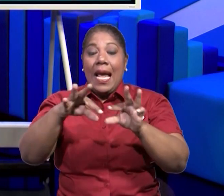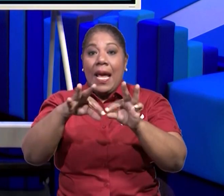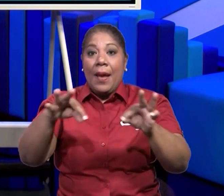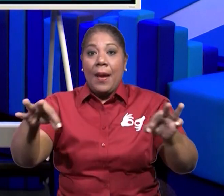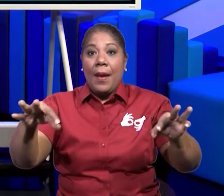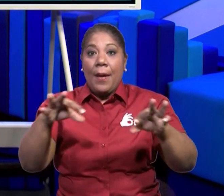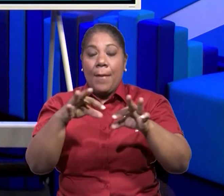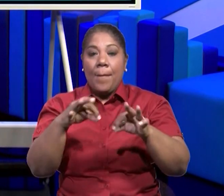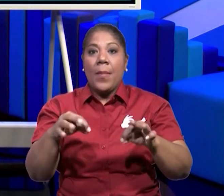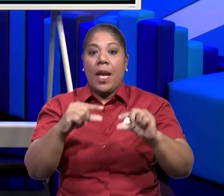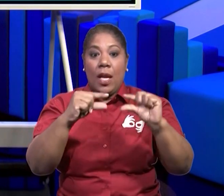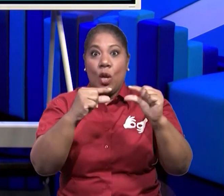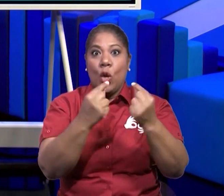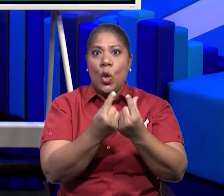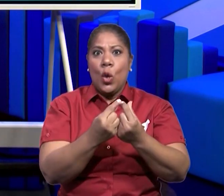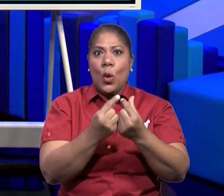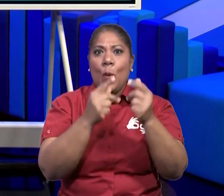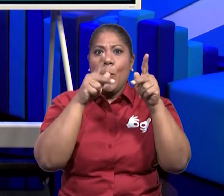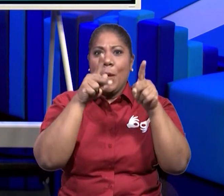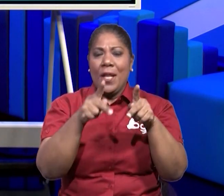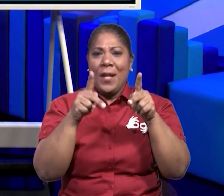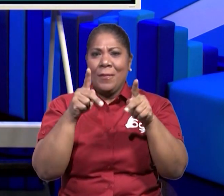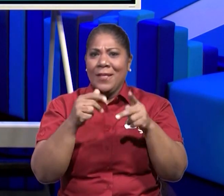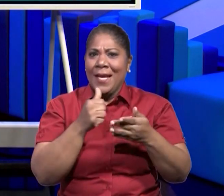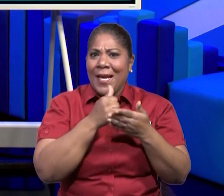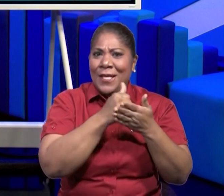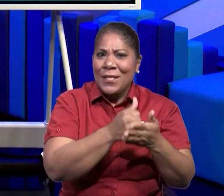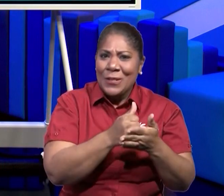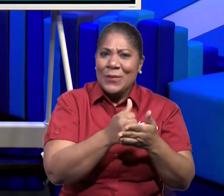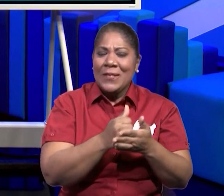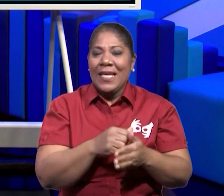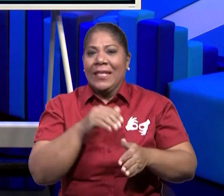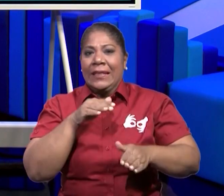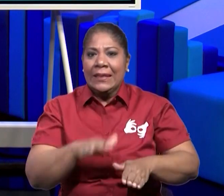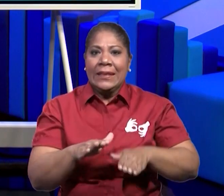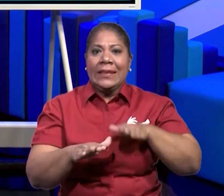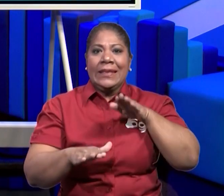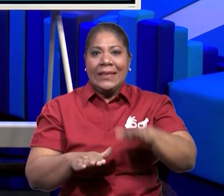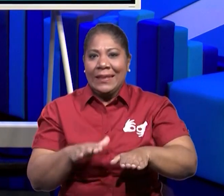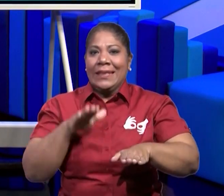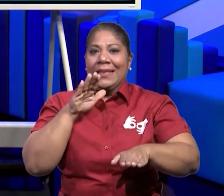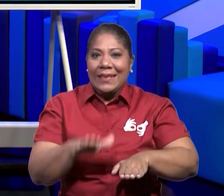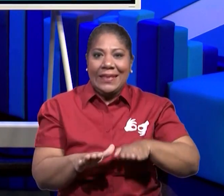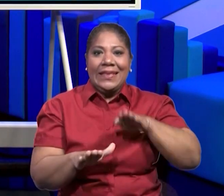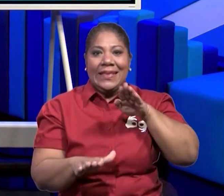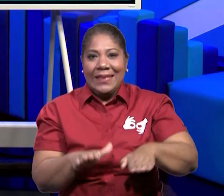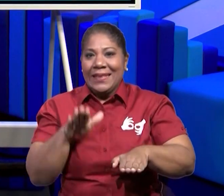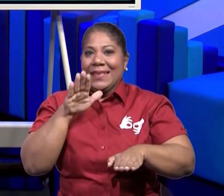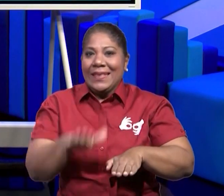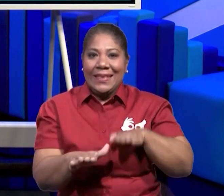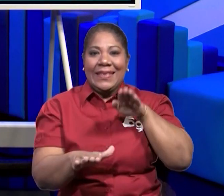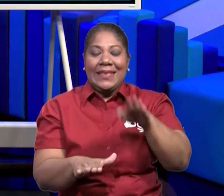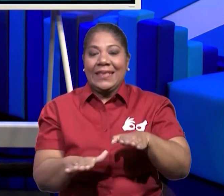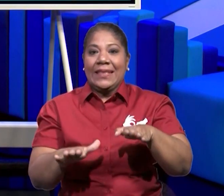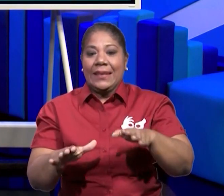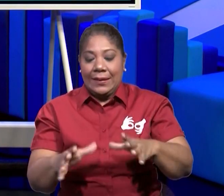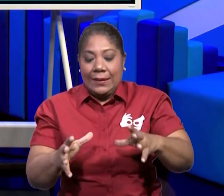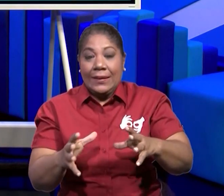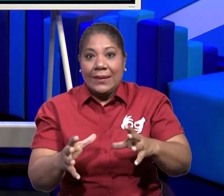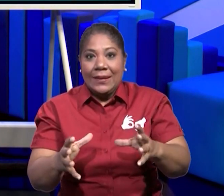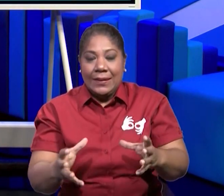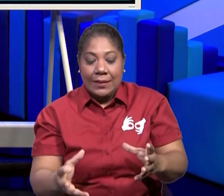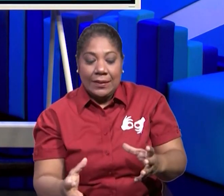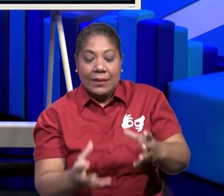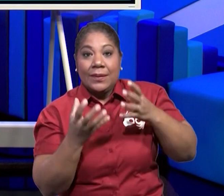ponen encima de esa combinación que acabamos de hacer hasta pisarlo y pisarlo y pisarlo para que quede